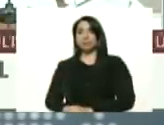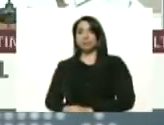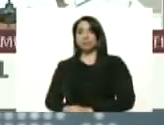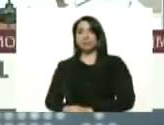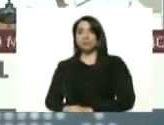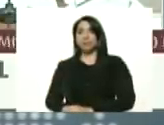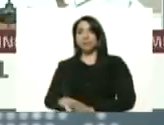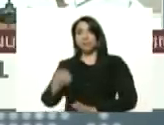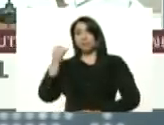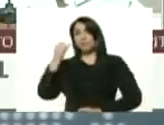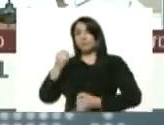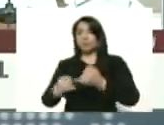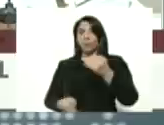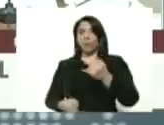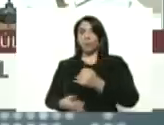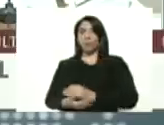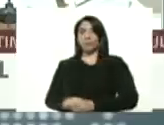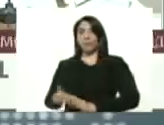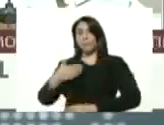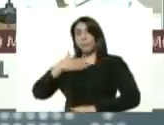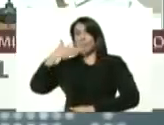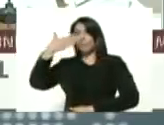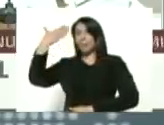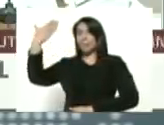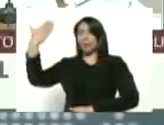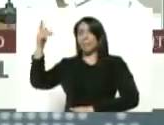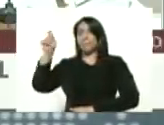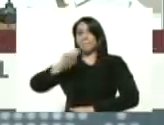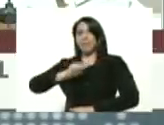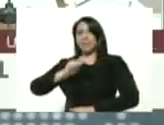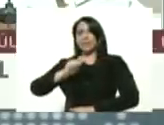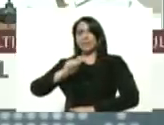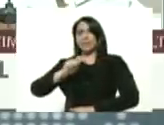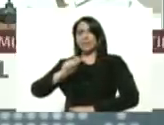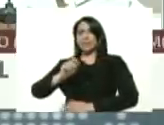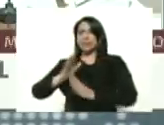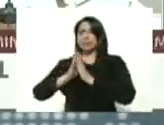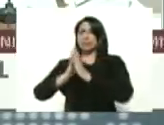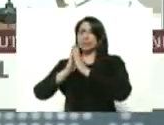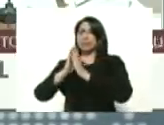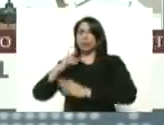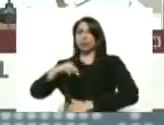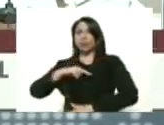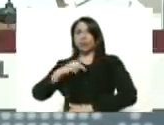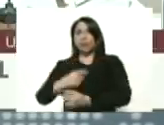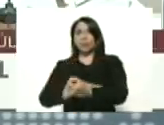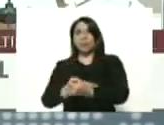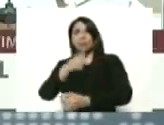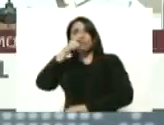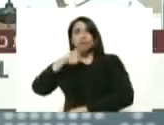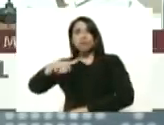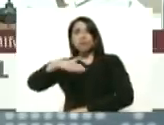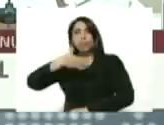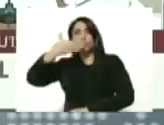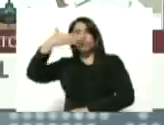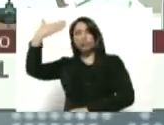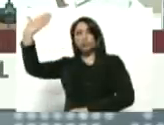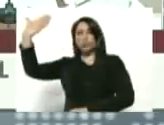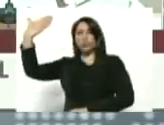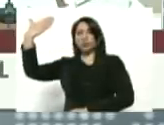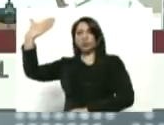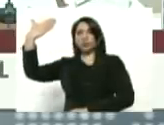finalizaba el ramadán el mes sagrado de nuestros hermanos pueblos musulmanes ha llegado